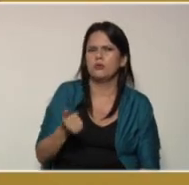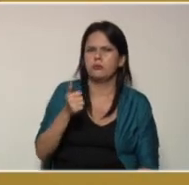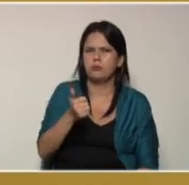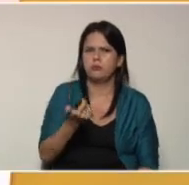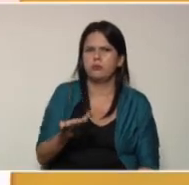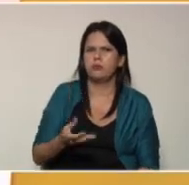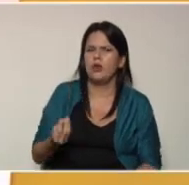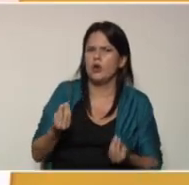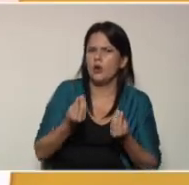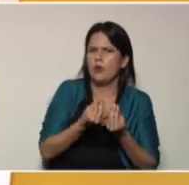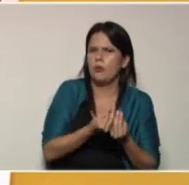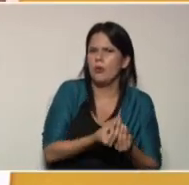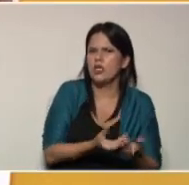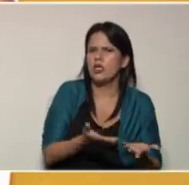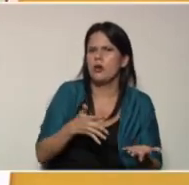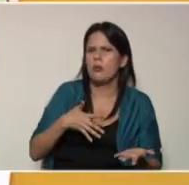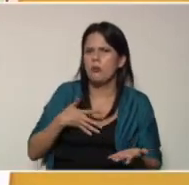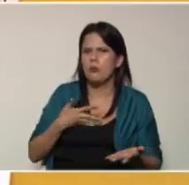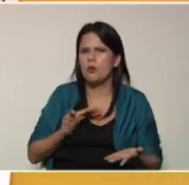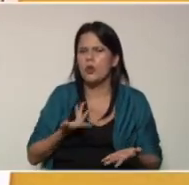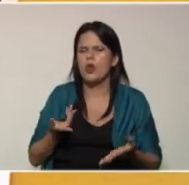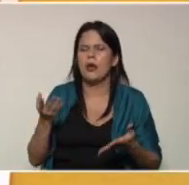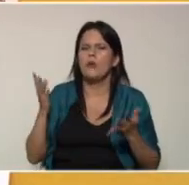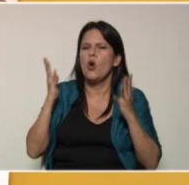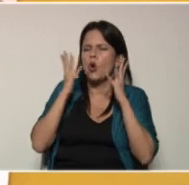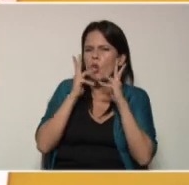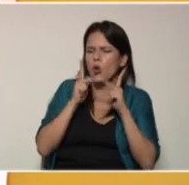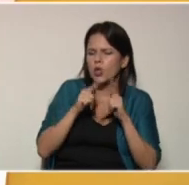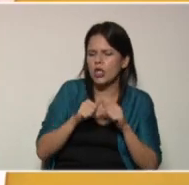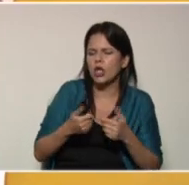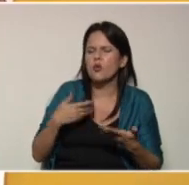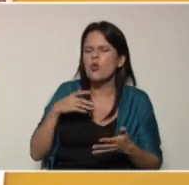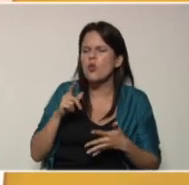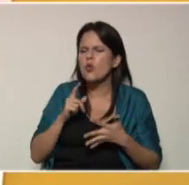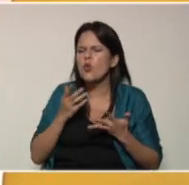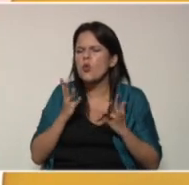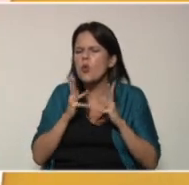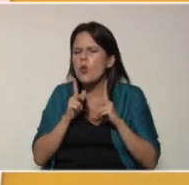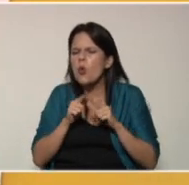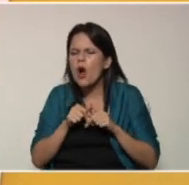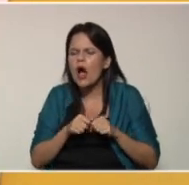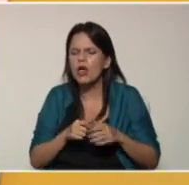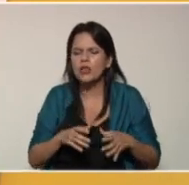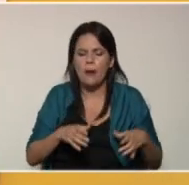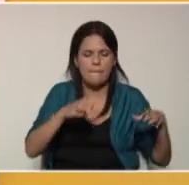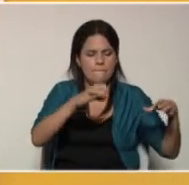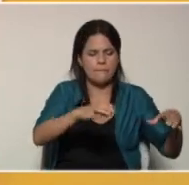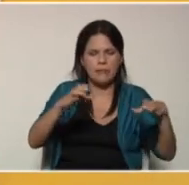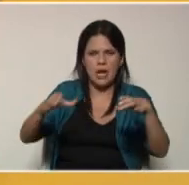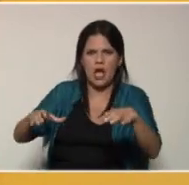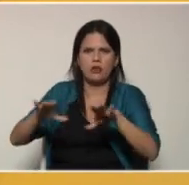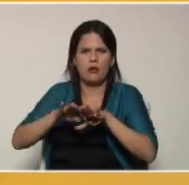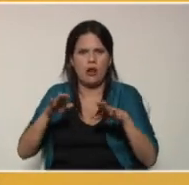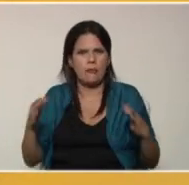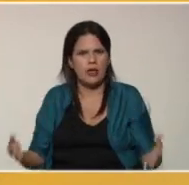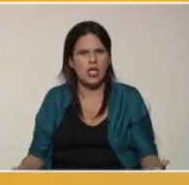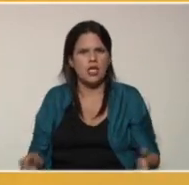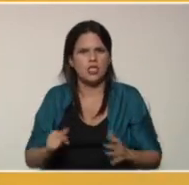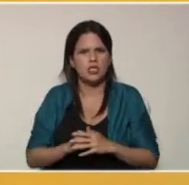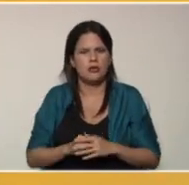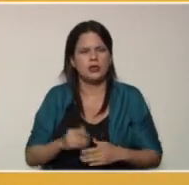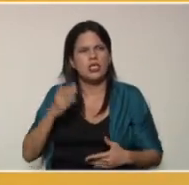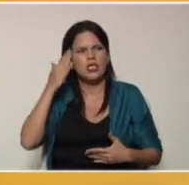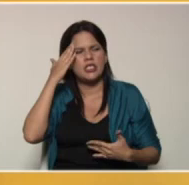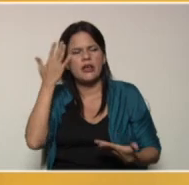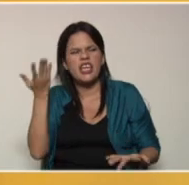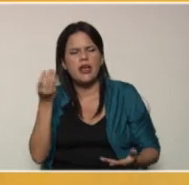en compañía de él, que podamos contar cuántos platos vamos a colocar en la mesa, para el conteo, para saber qué frutas